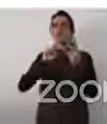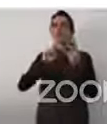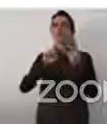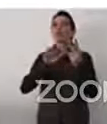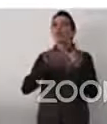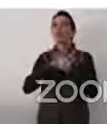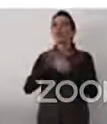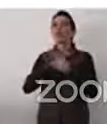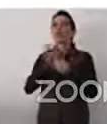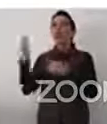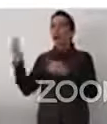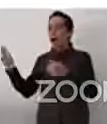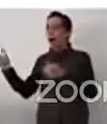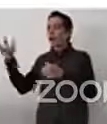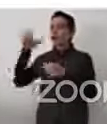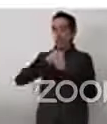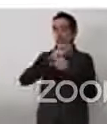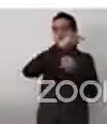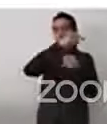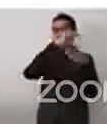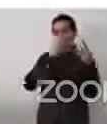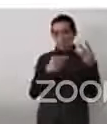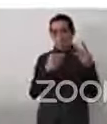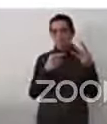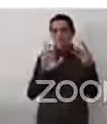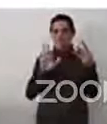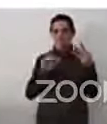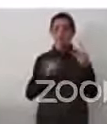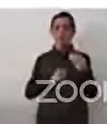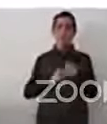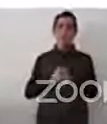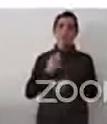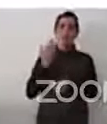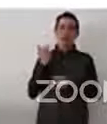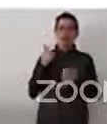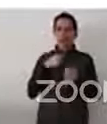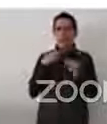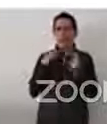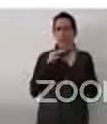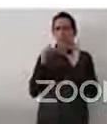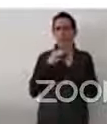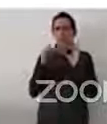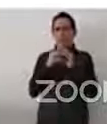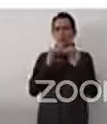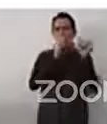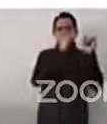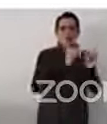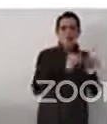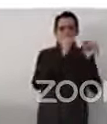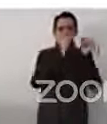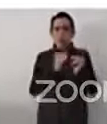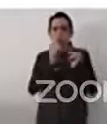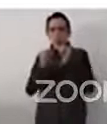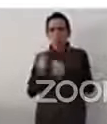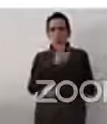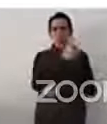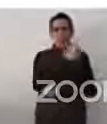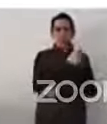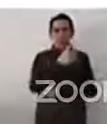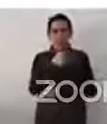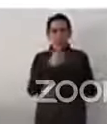fundamental que yo les hablaba de las identidades. Cuando hablamos de grupos en situación de vulnerabilidad,